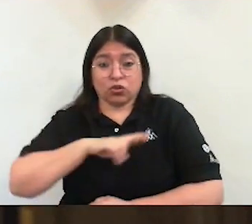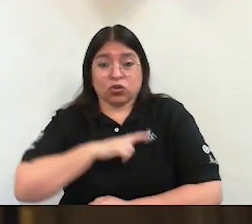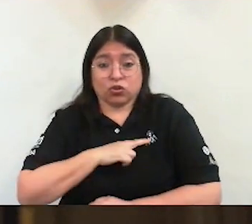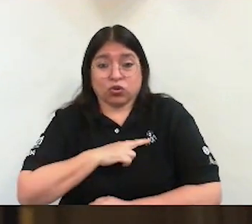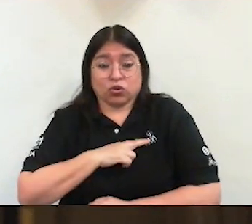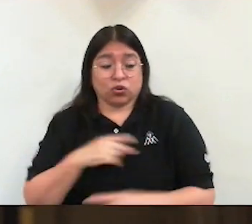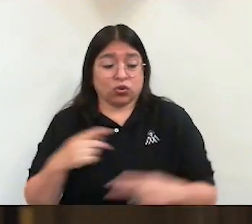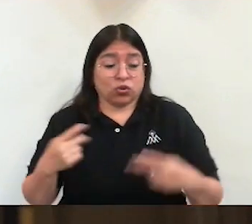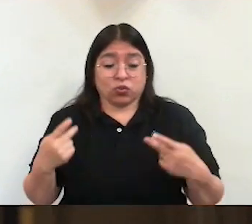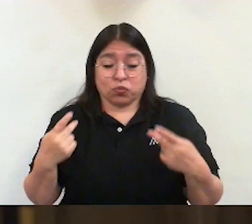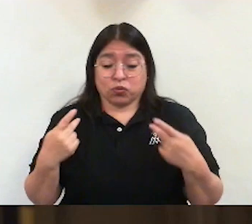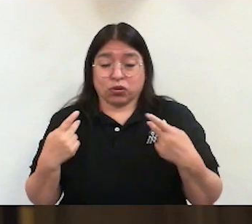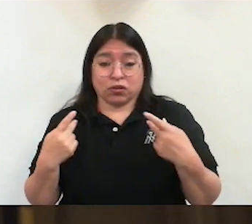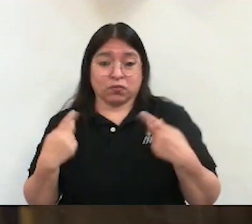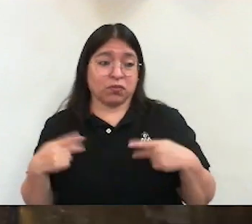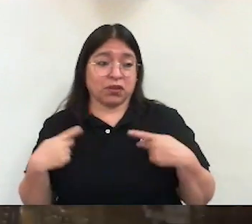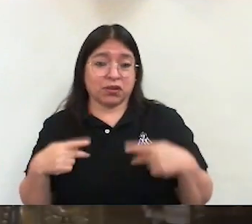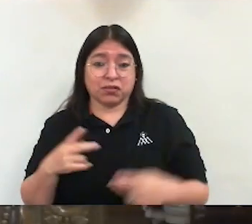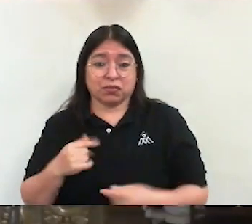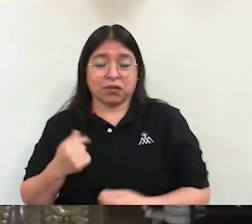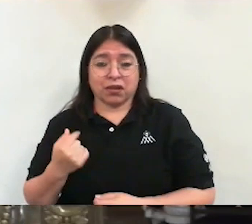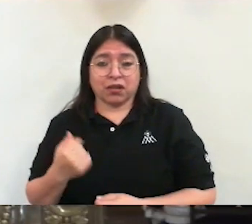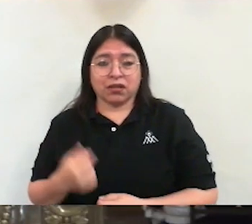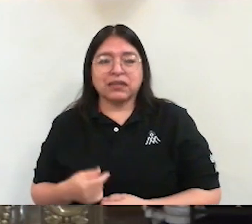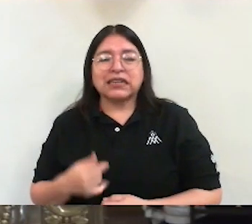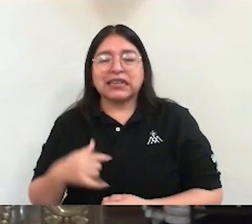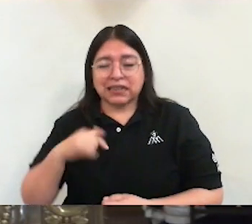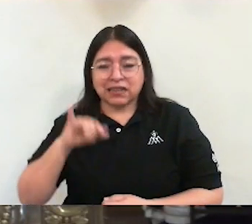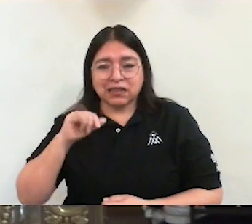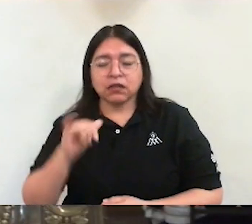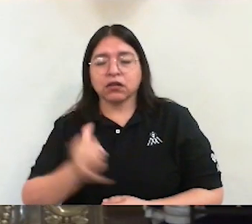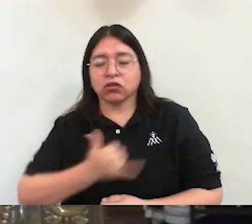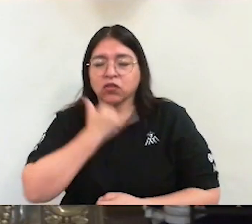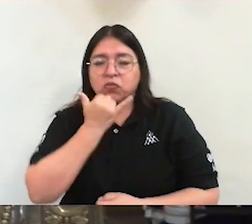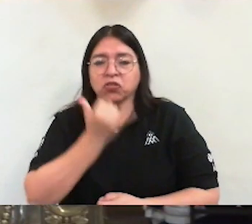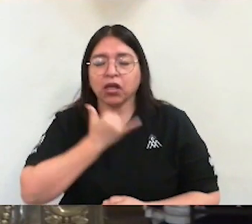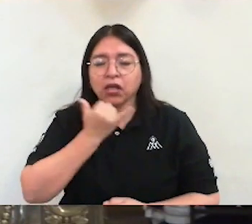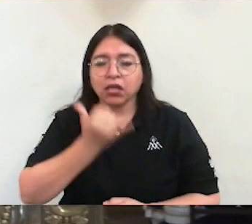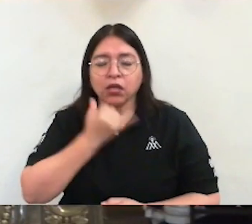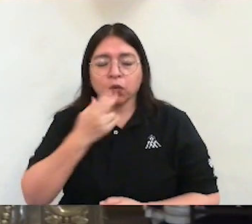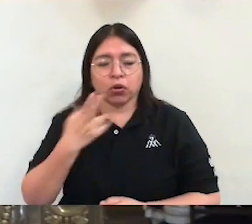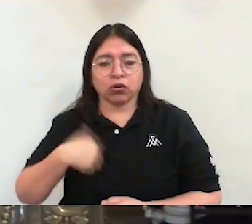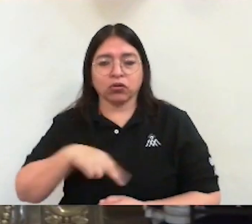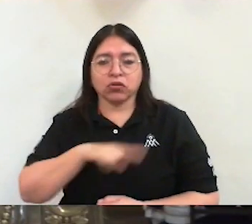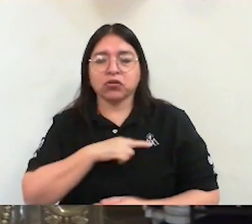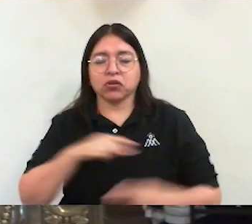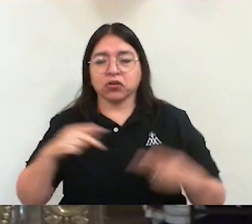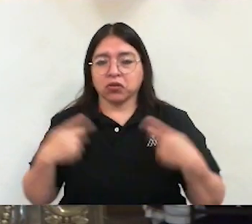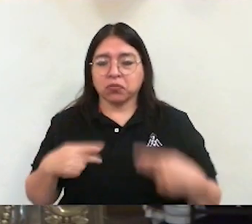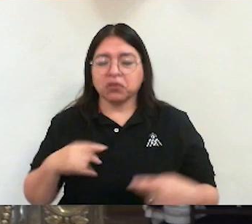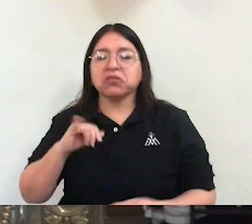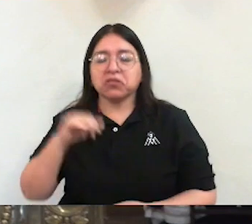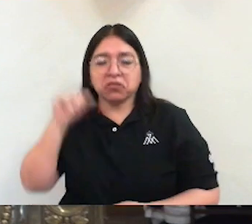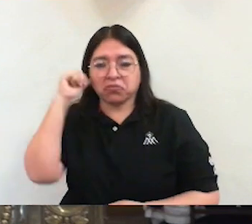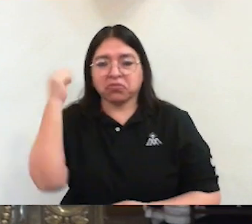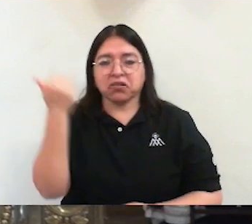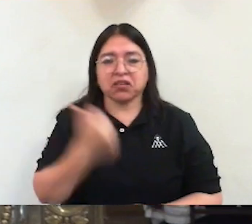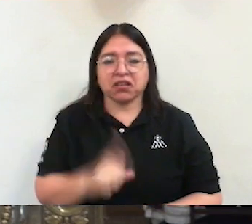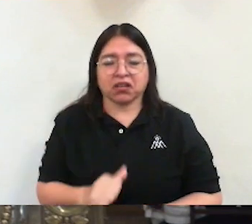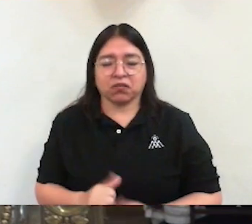nosotros. Porque nosotros sí fallamos. Nosotros sí pecamos.